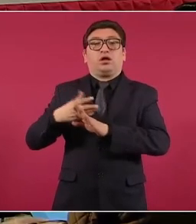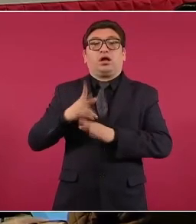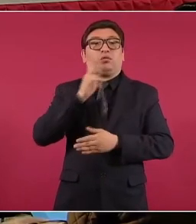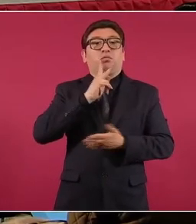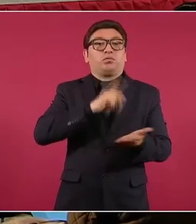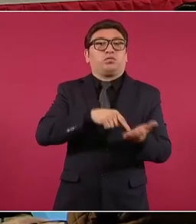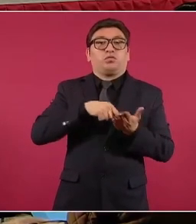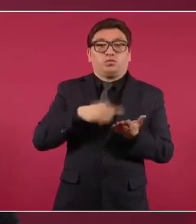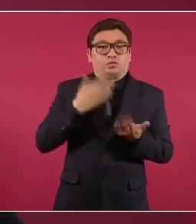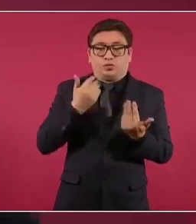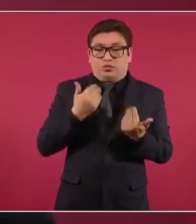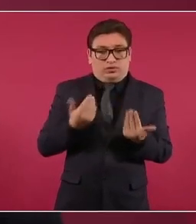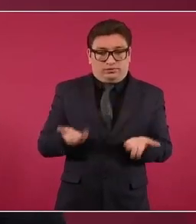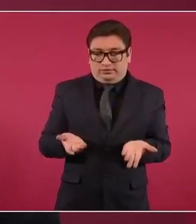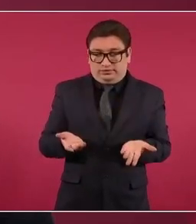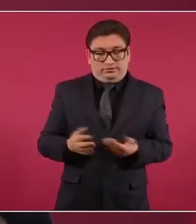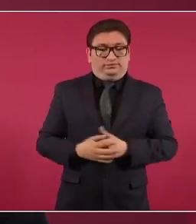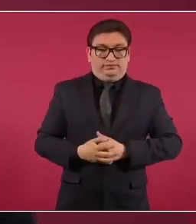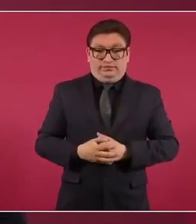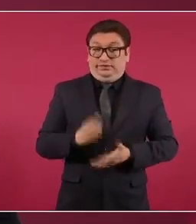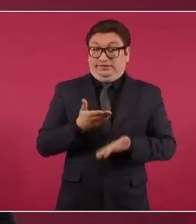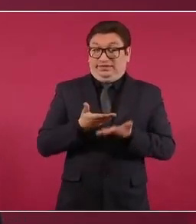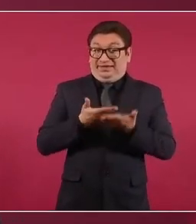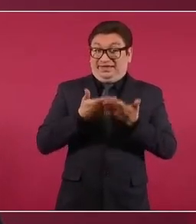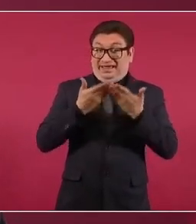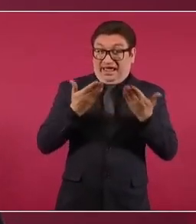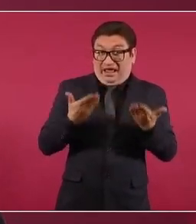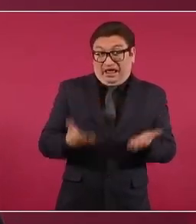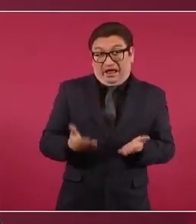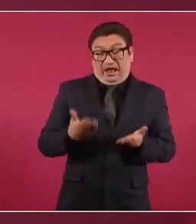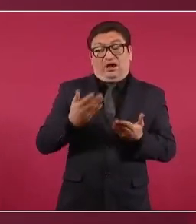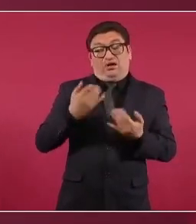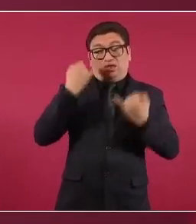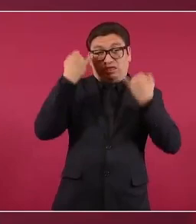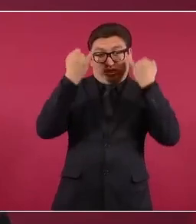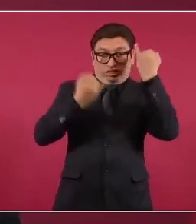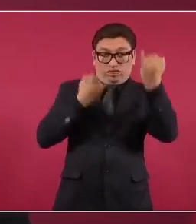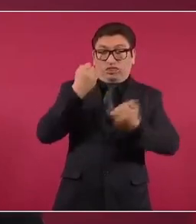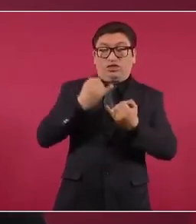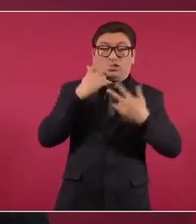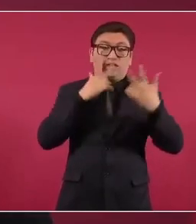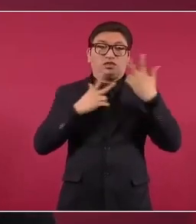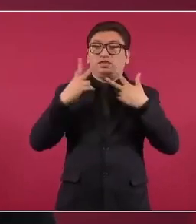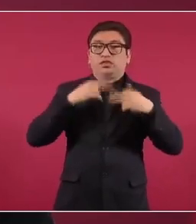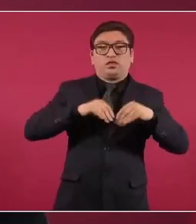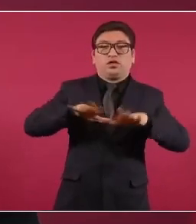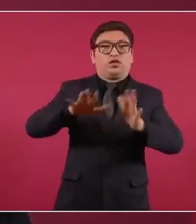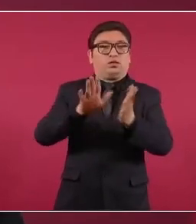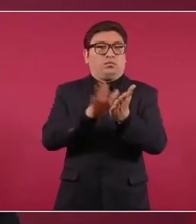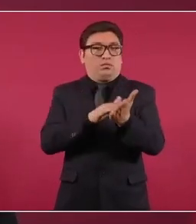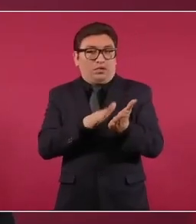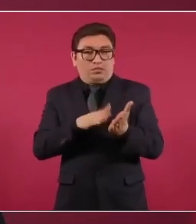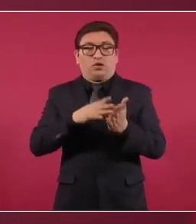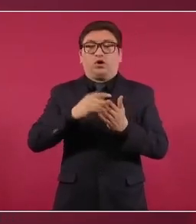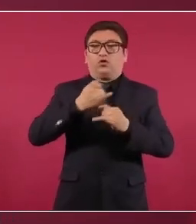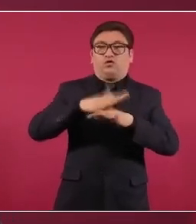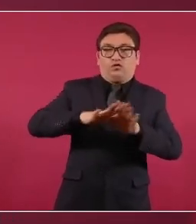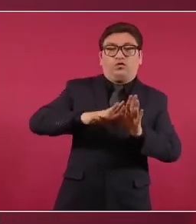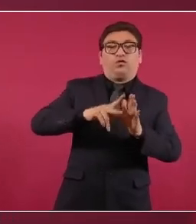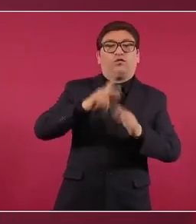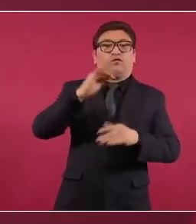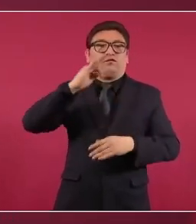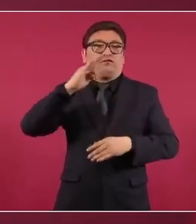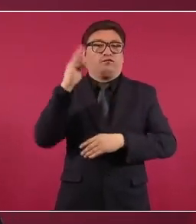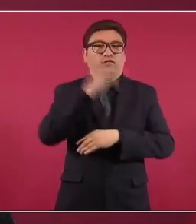Y es que ahora, toda supuesta filtración, trascendido, documento o noticia falsa, se lo